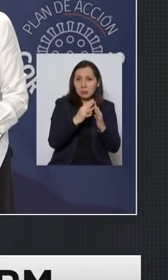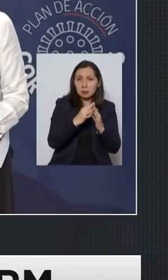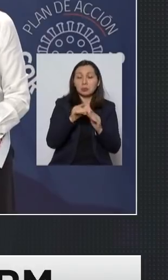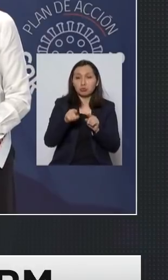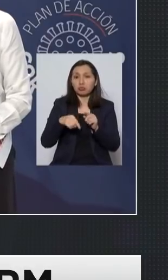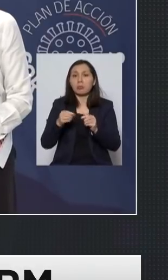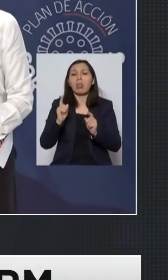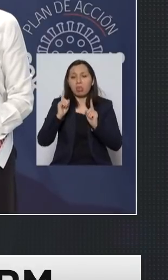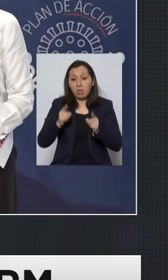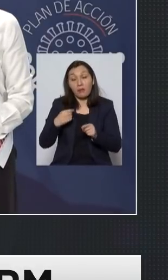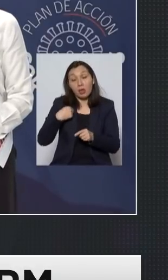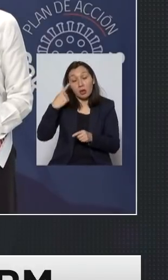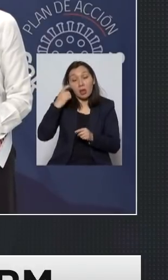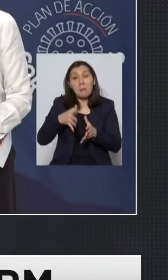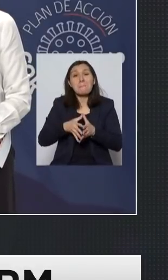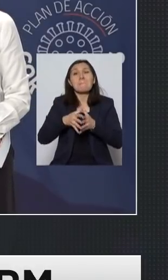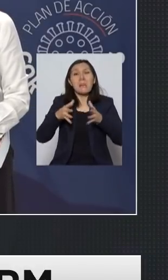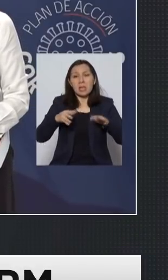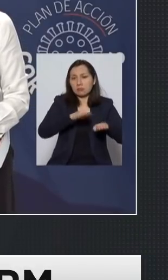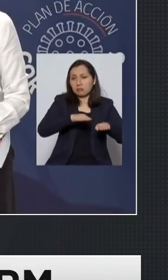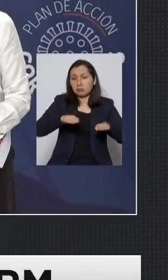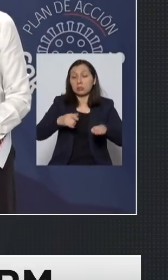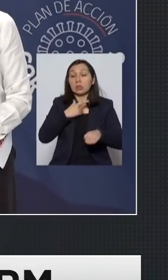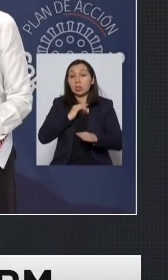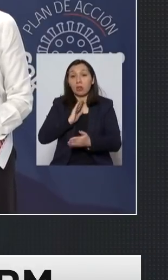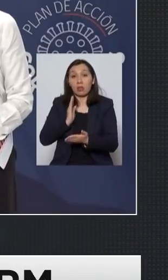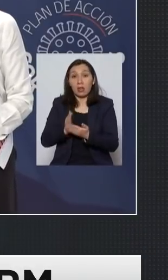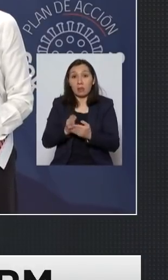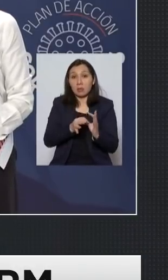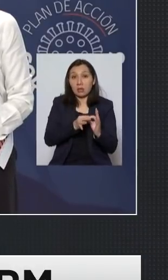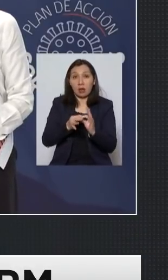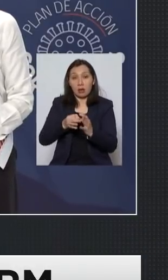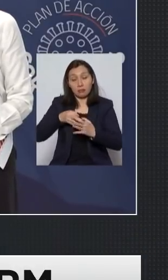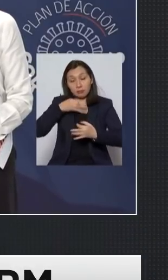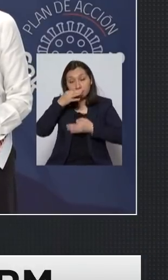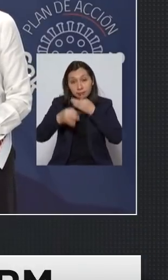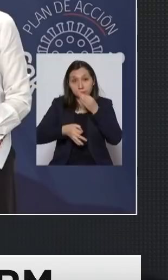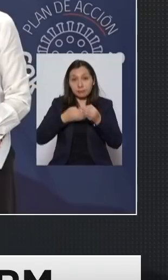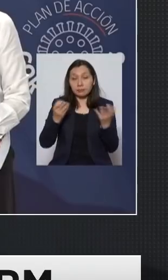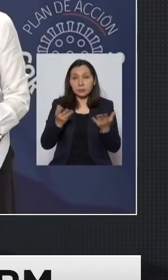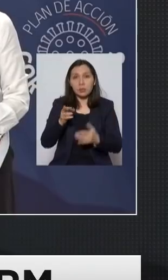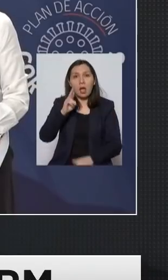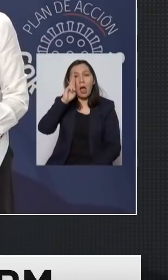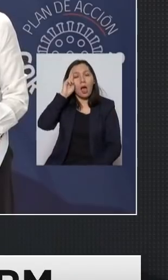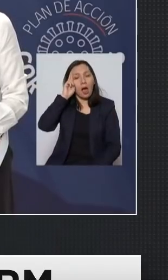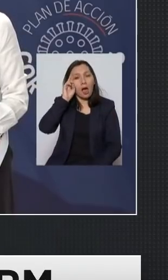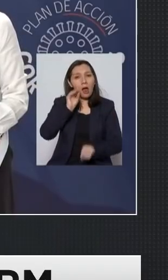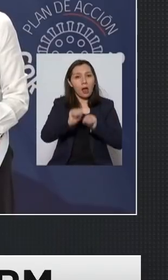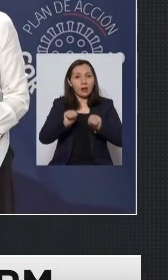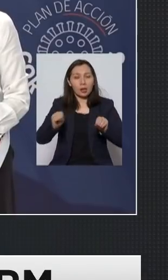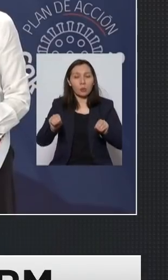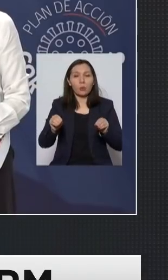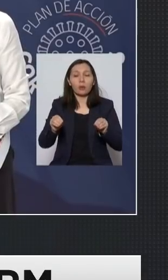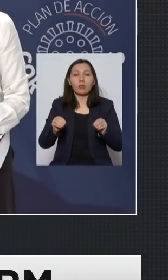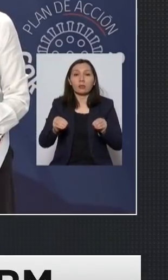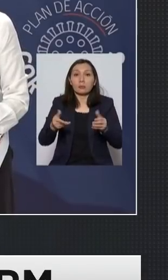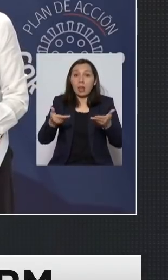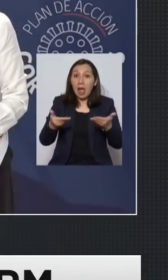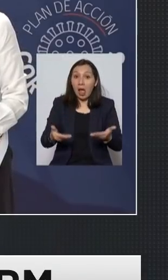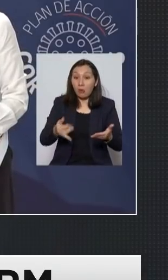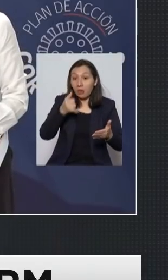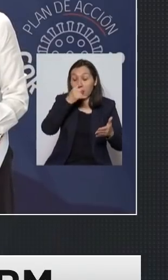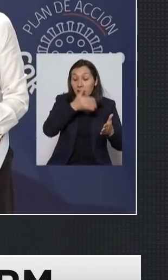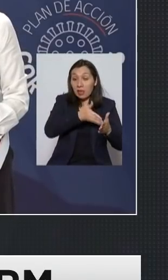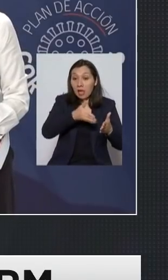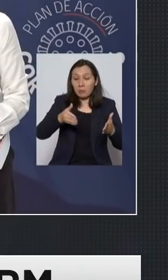seguir subiendo y quisiera terminar esta palabra recordando que estamos en una